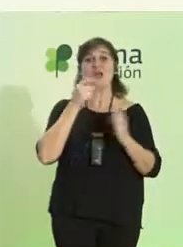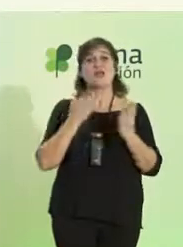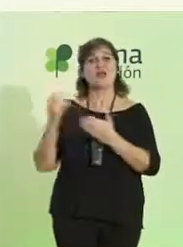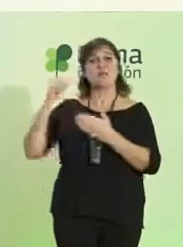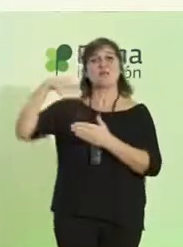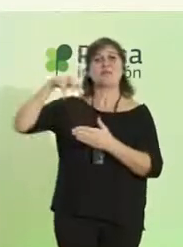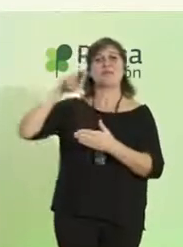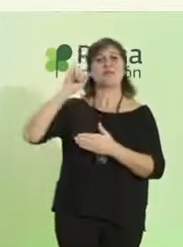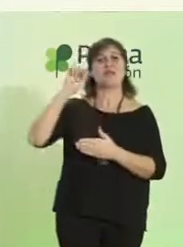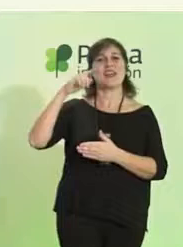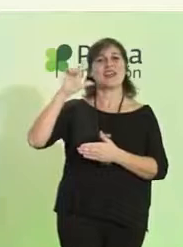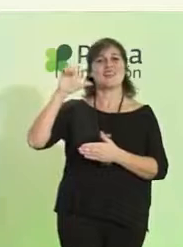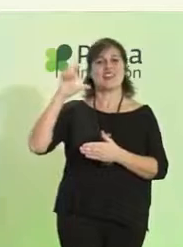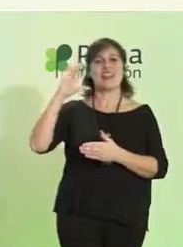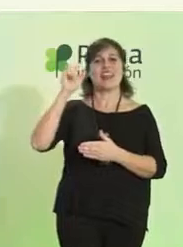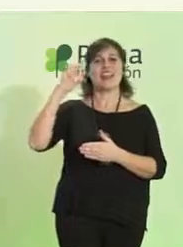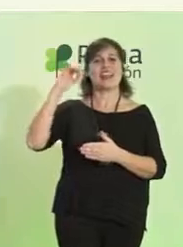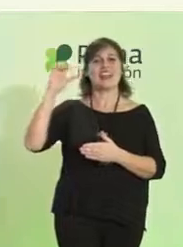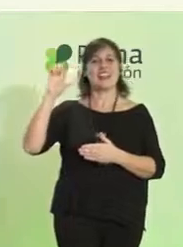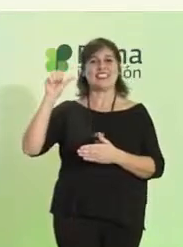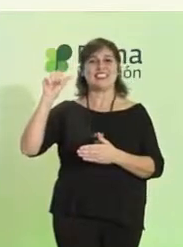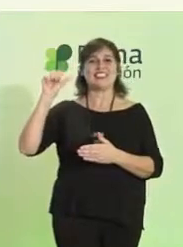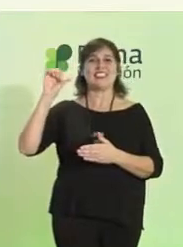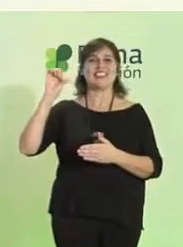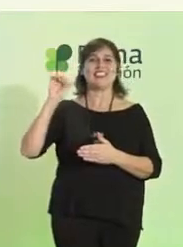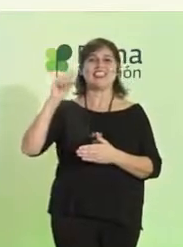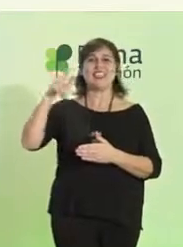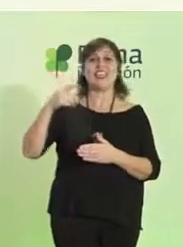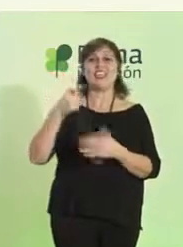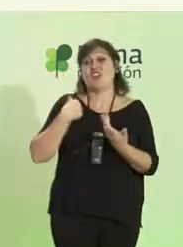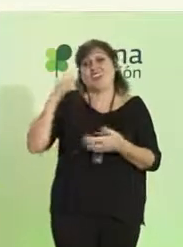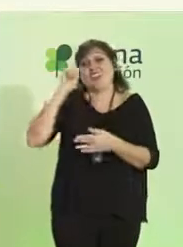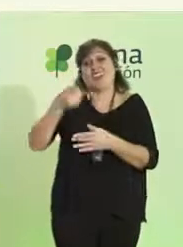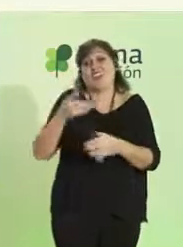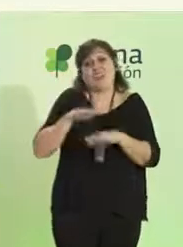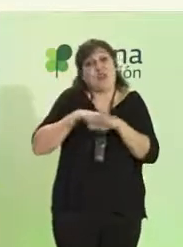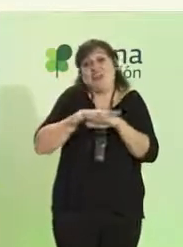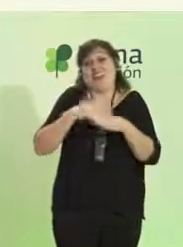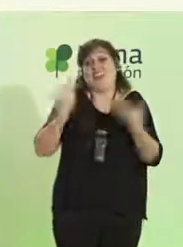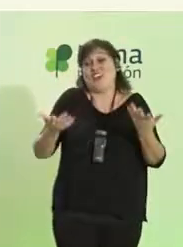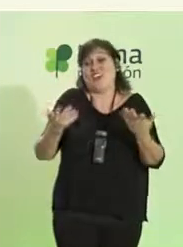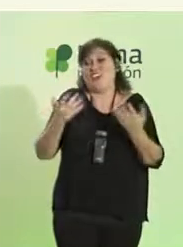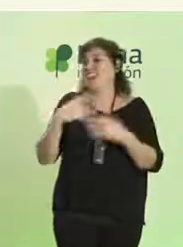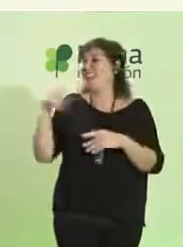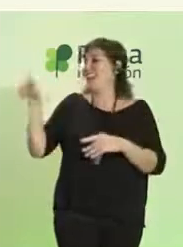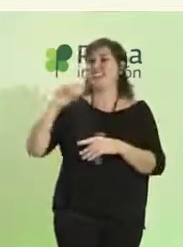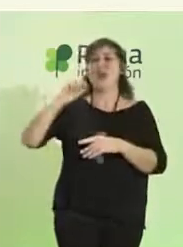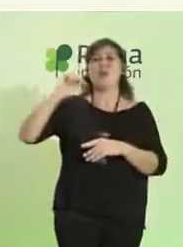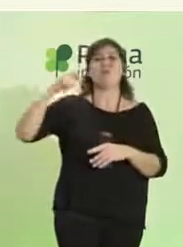Cáceres, vicepresidenta de Plena Inclusión. El directo es lo que tiene. ¡Aplausos!